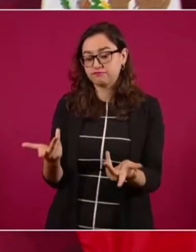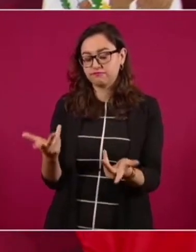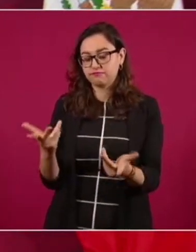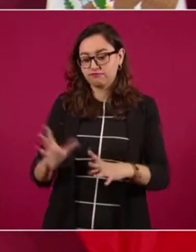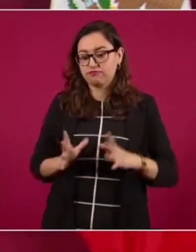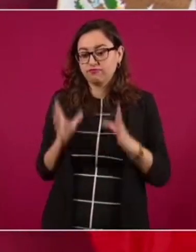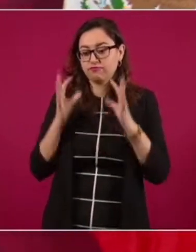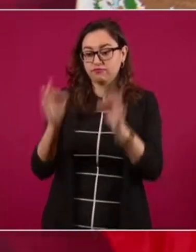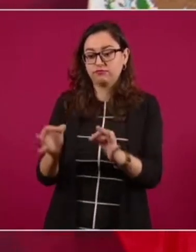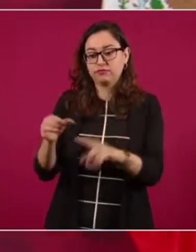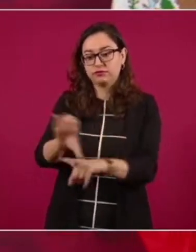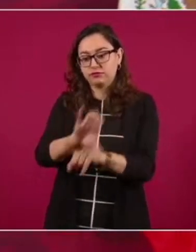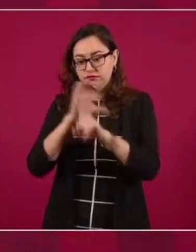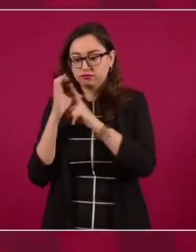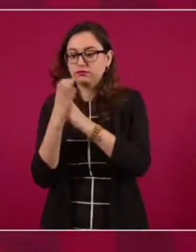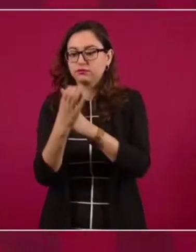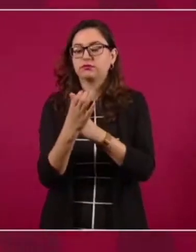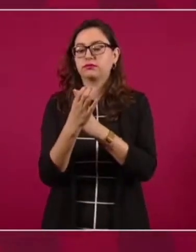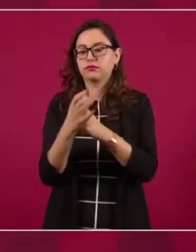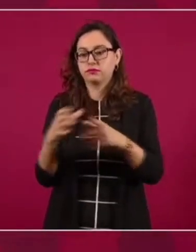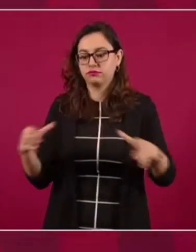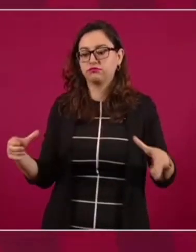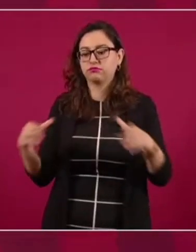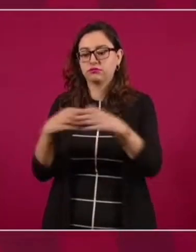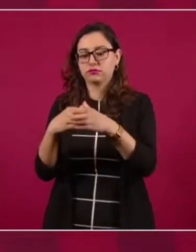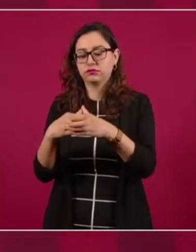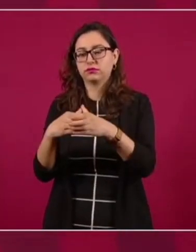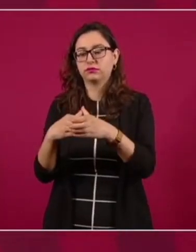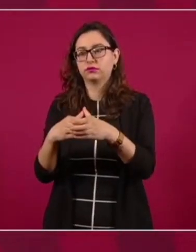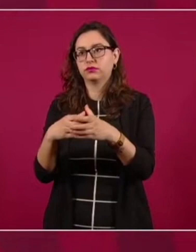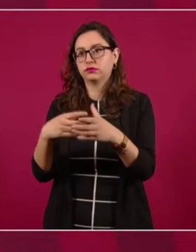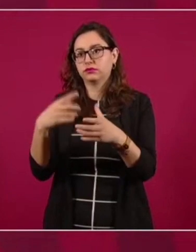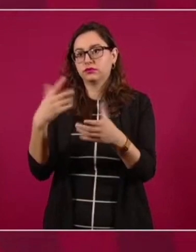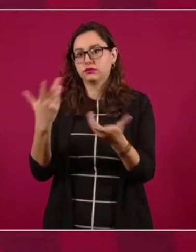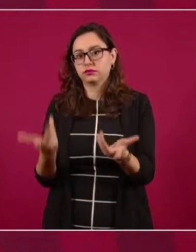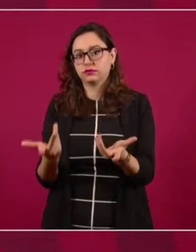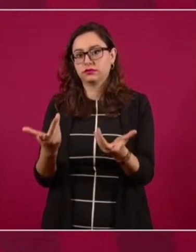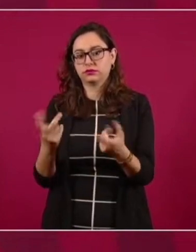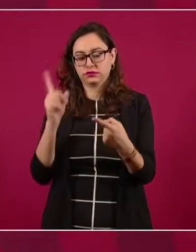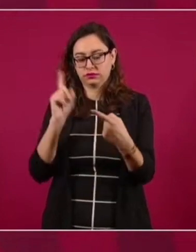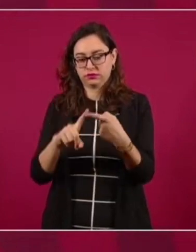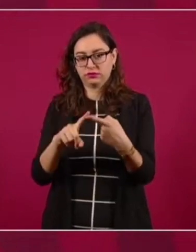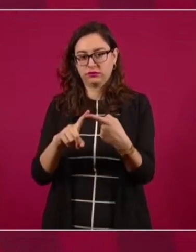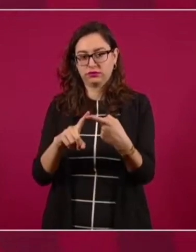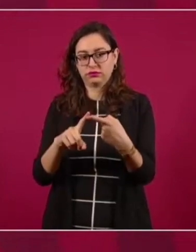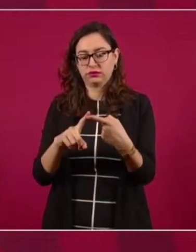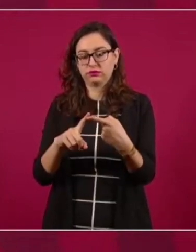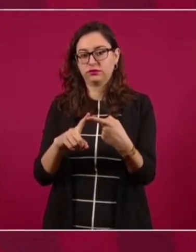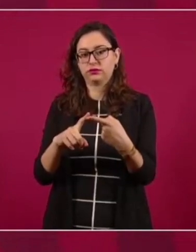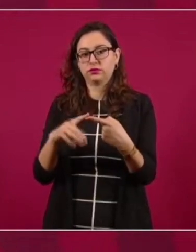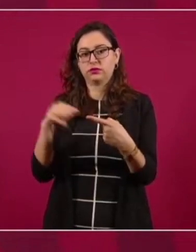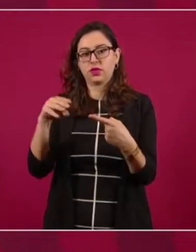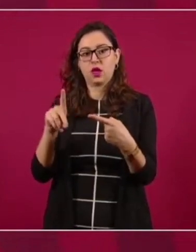integrado por el primer ministro Modi,